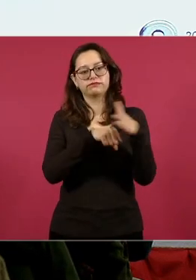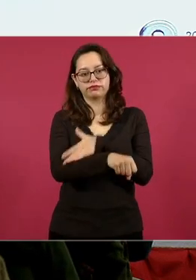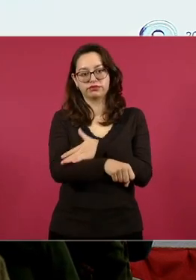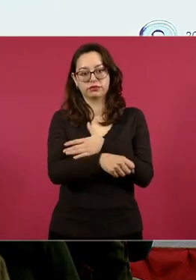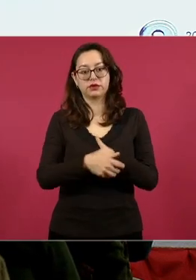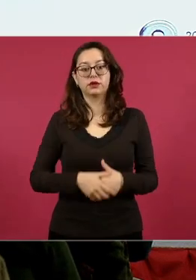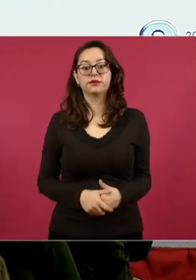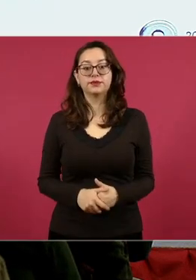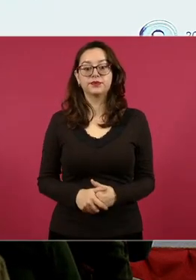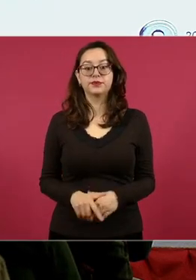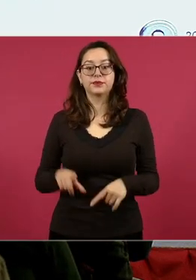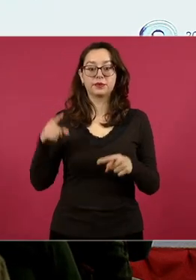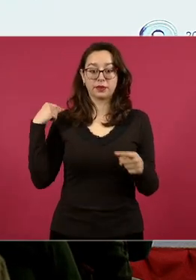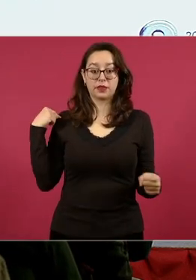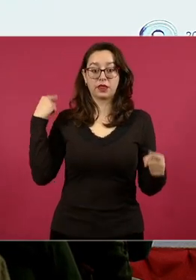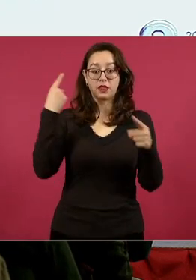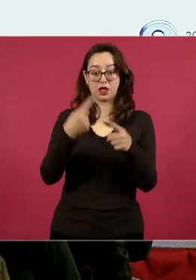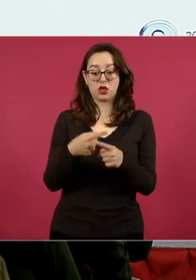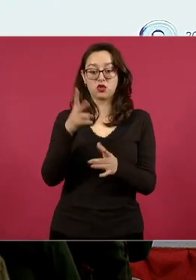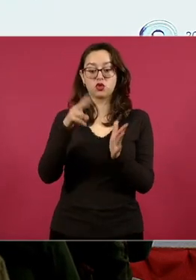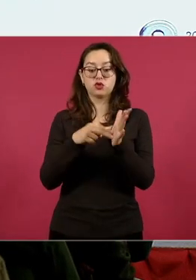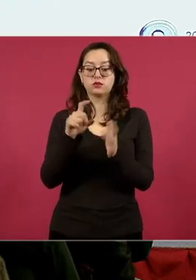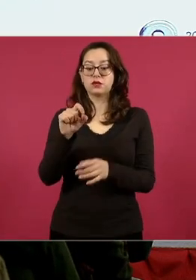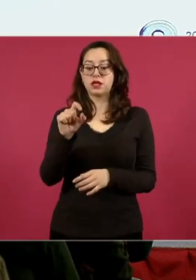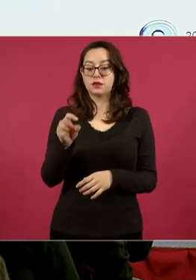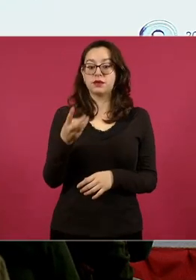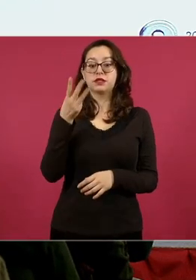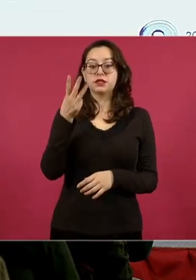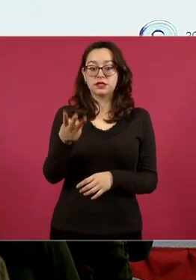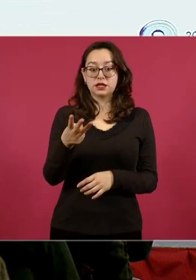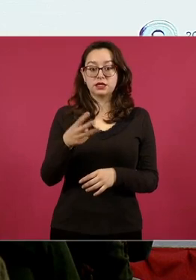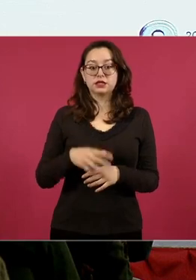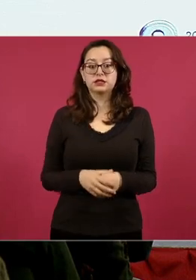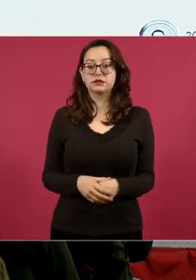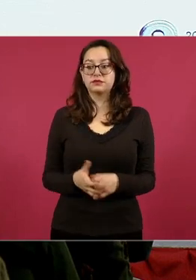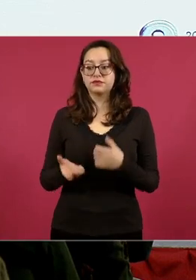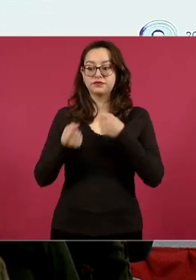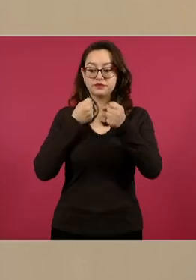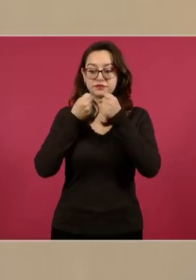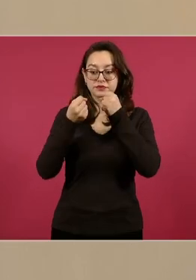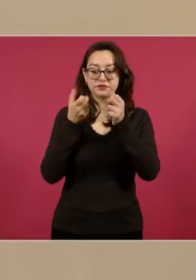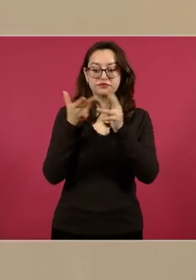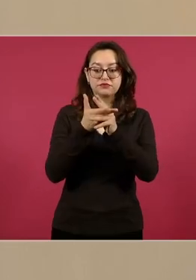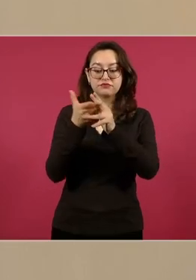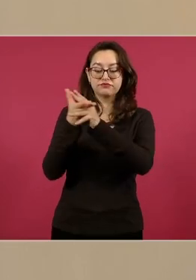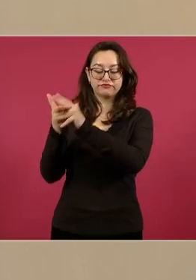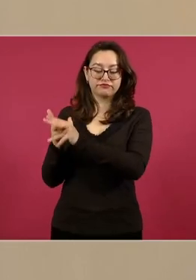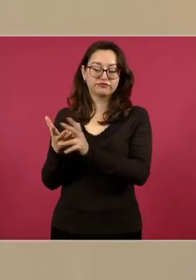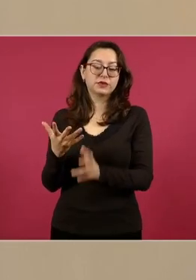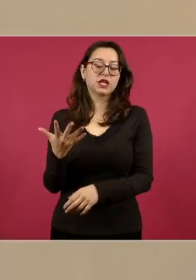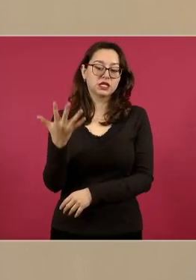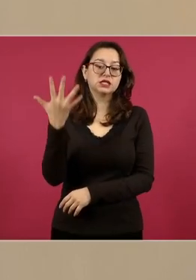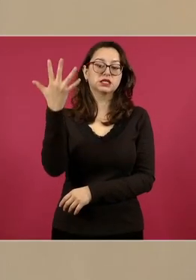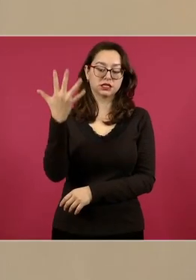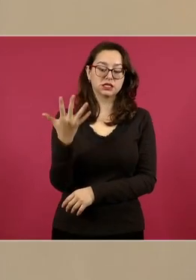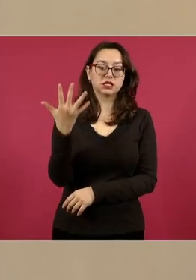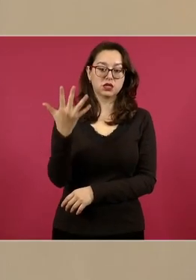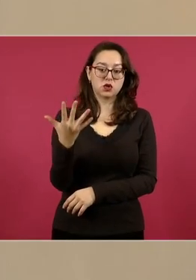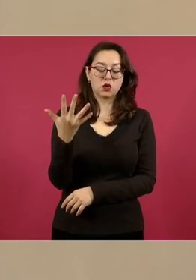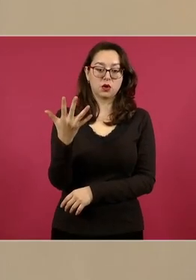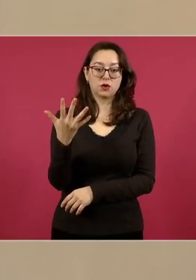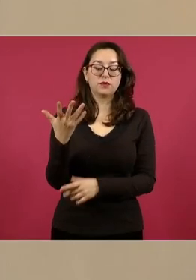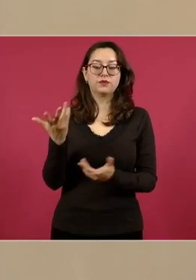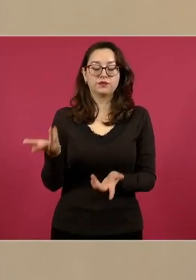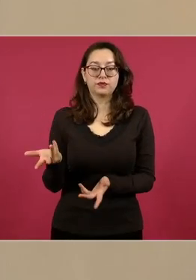A la fecha llevamos en este año el registro de cinco casos de periodistas asesinados, incluyendo los dos